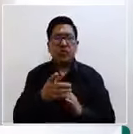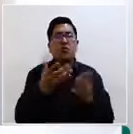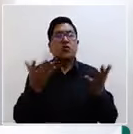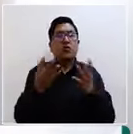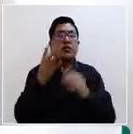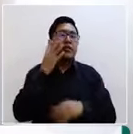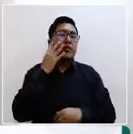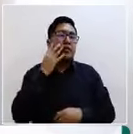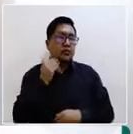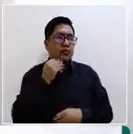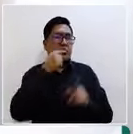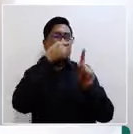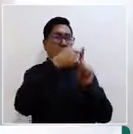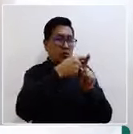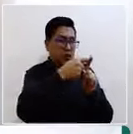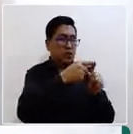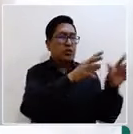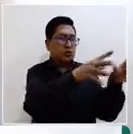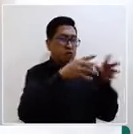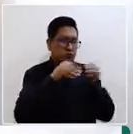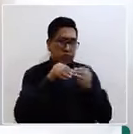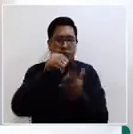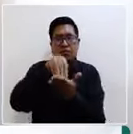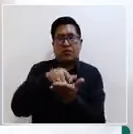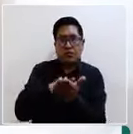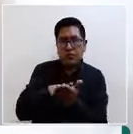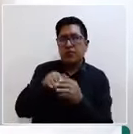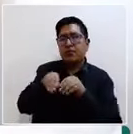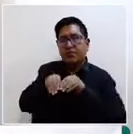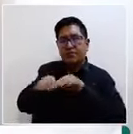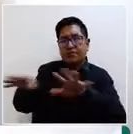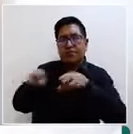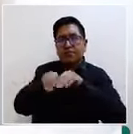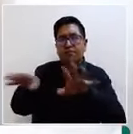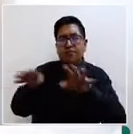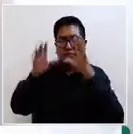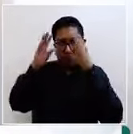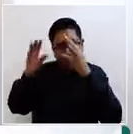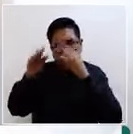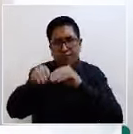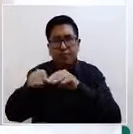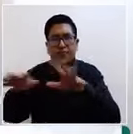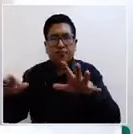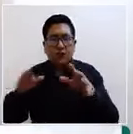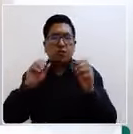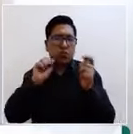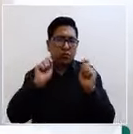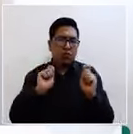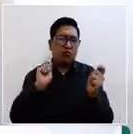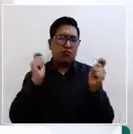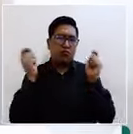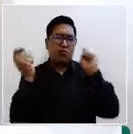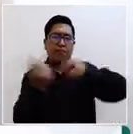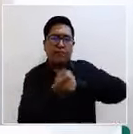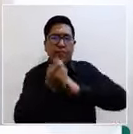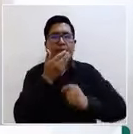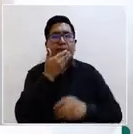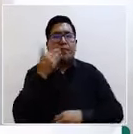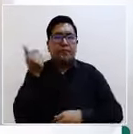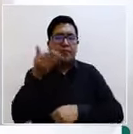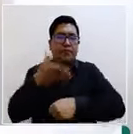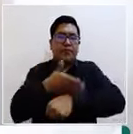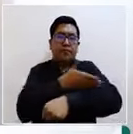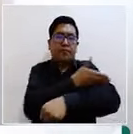experiencias positivas, en evidencias de que sí se puede trabajar de una manera distinta,